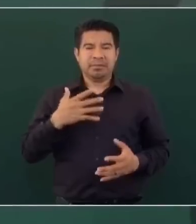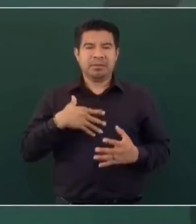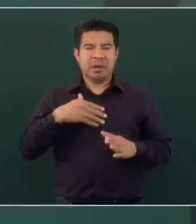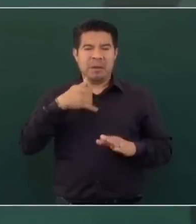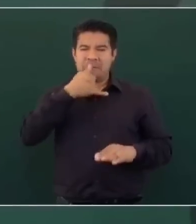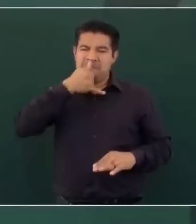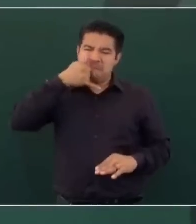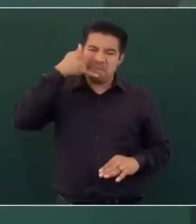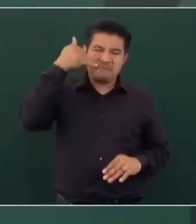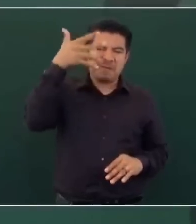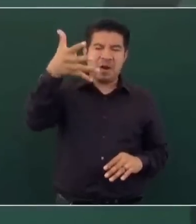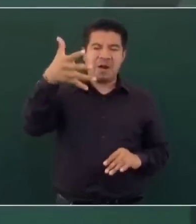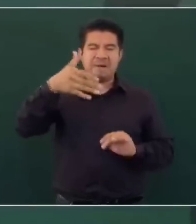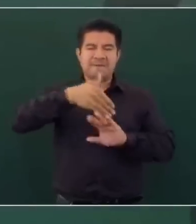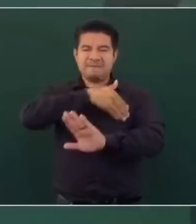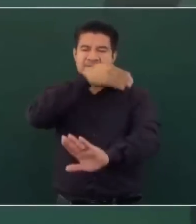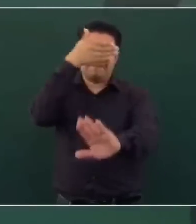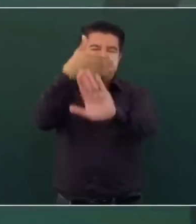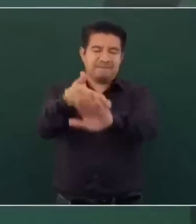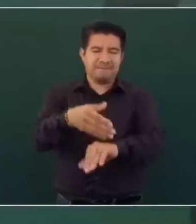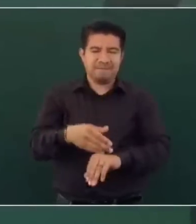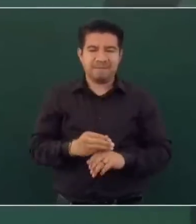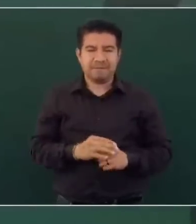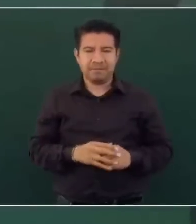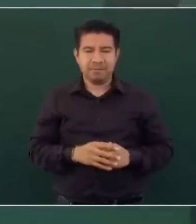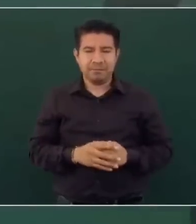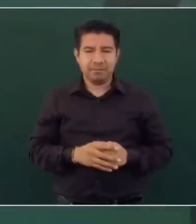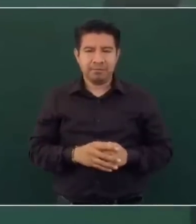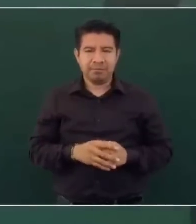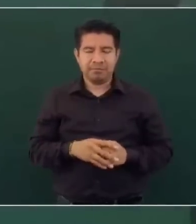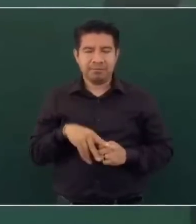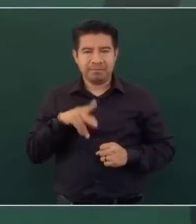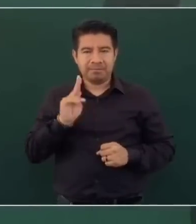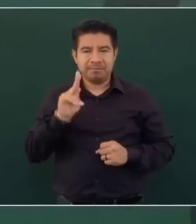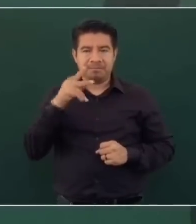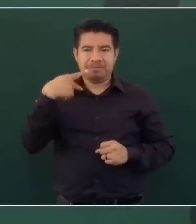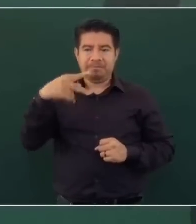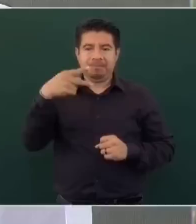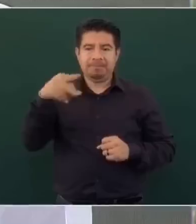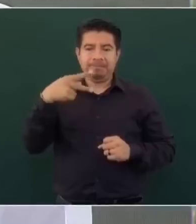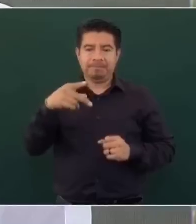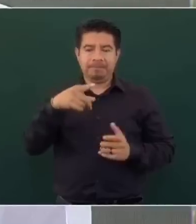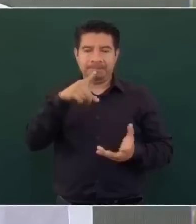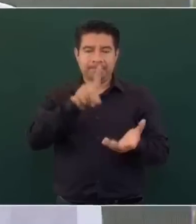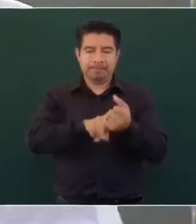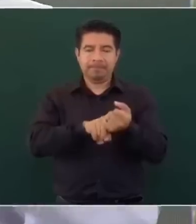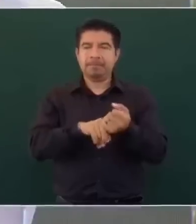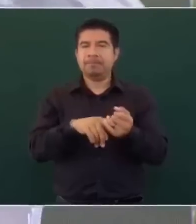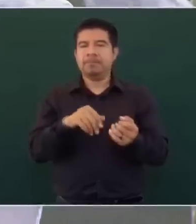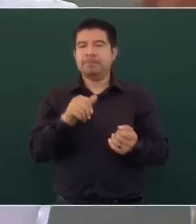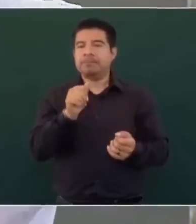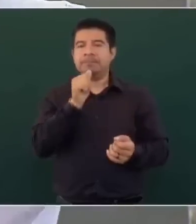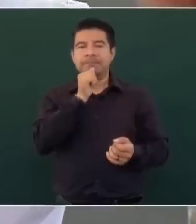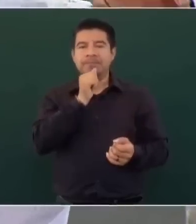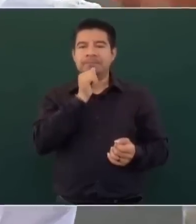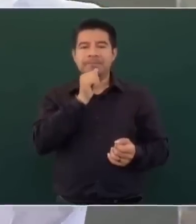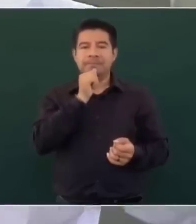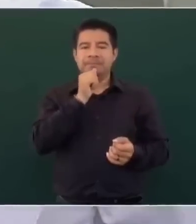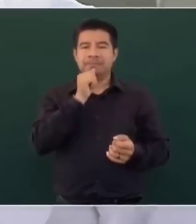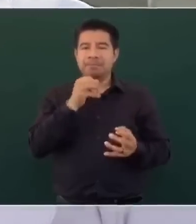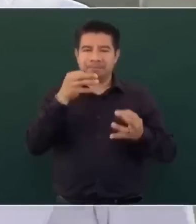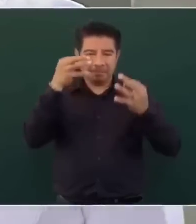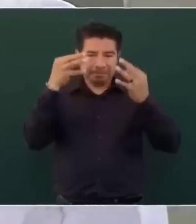insultan, pero no, y lo mismo sucede con